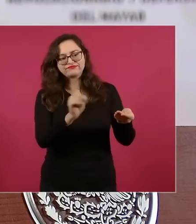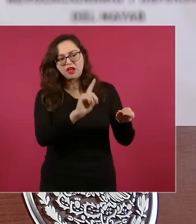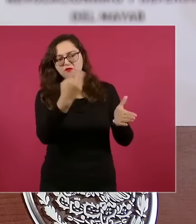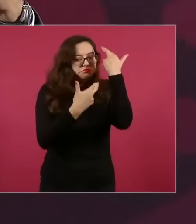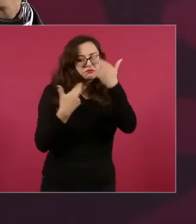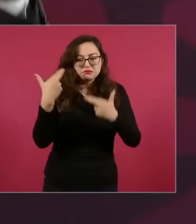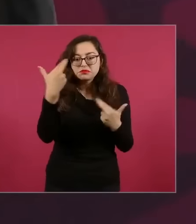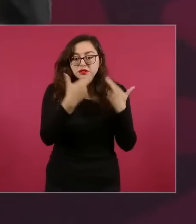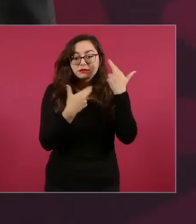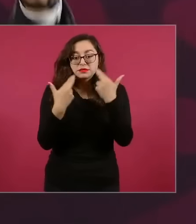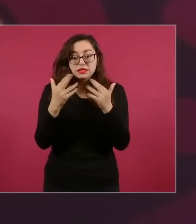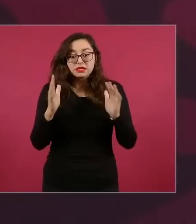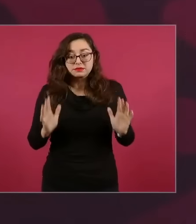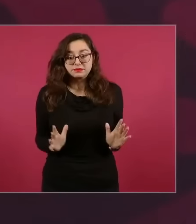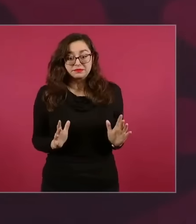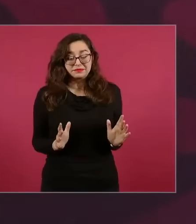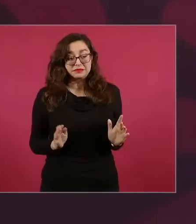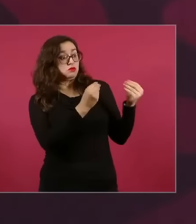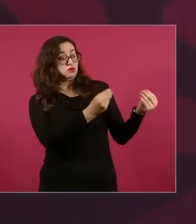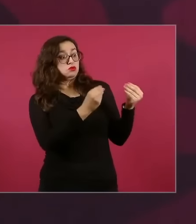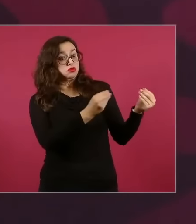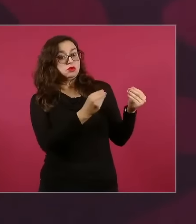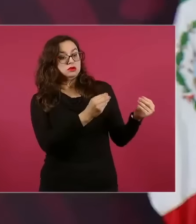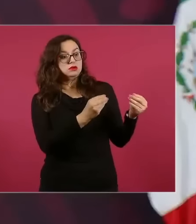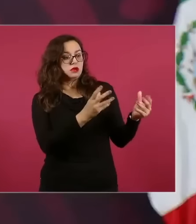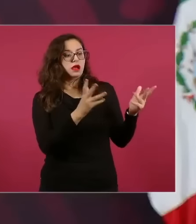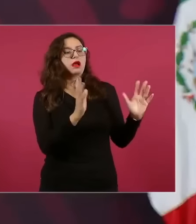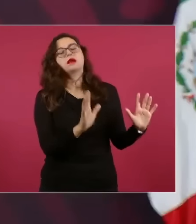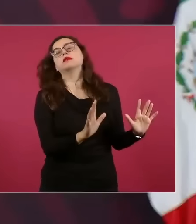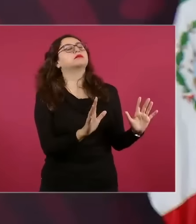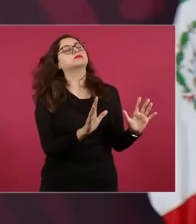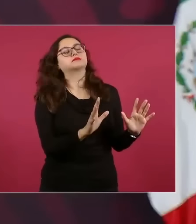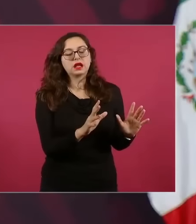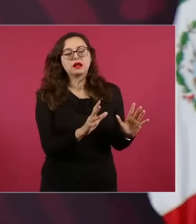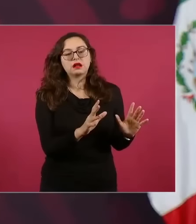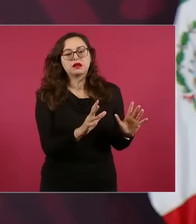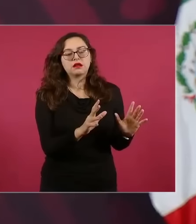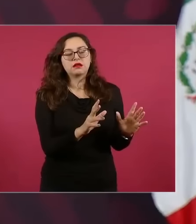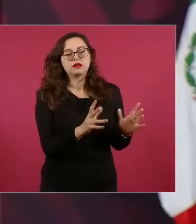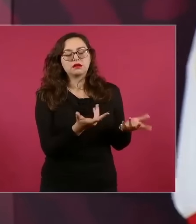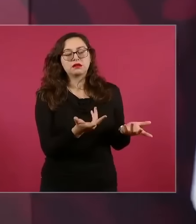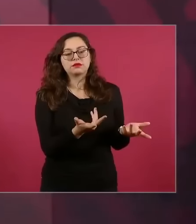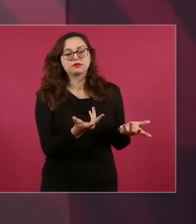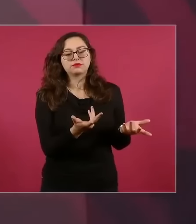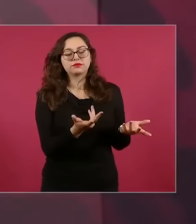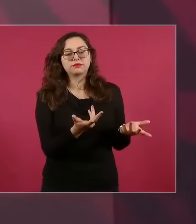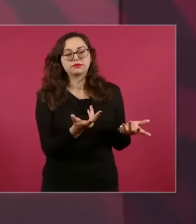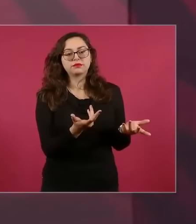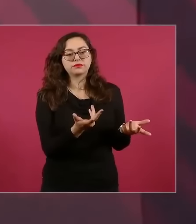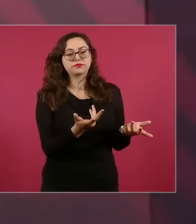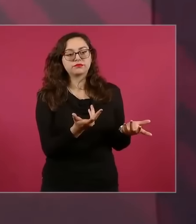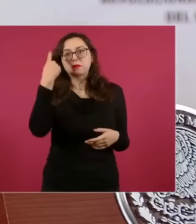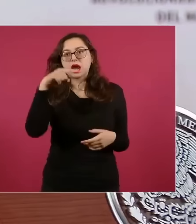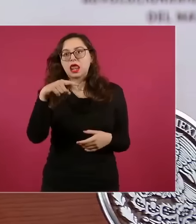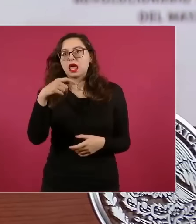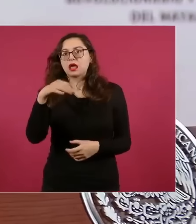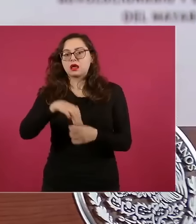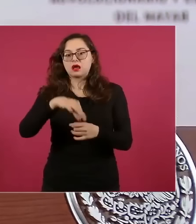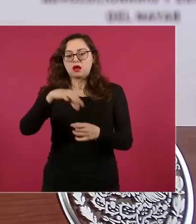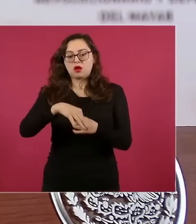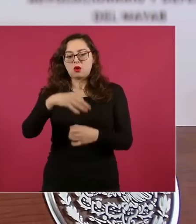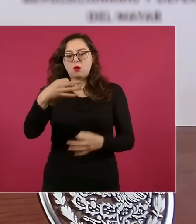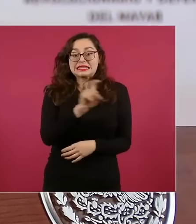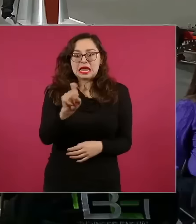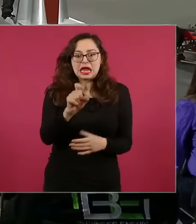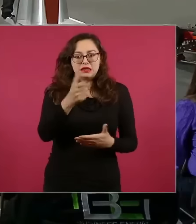las leyes, y si son muchos, si se va elegir a un juez y se inscriben 100